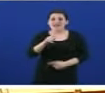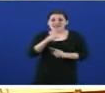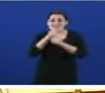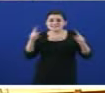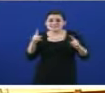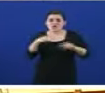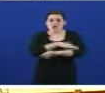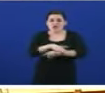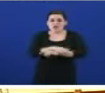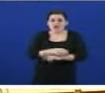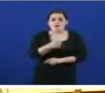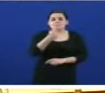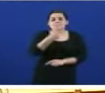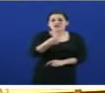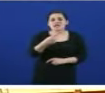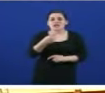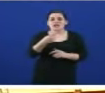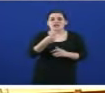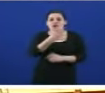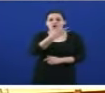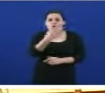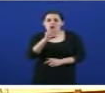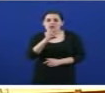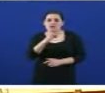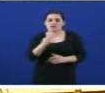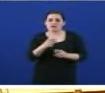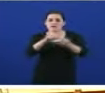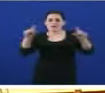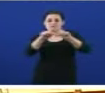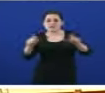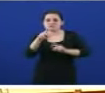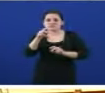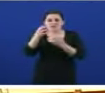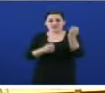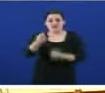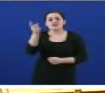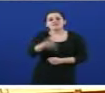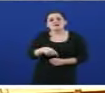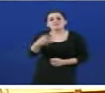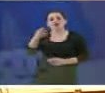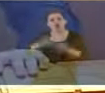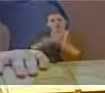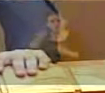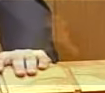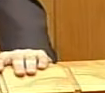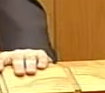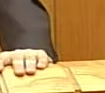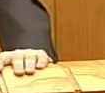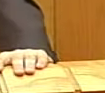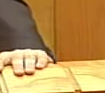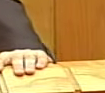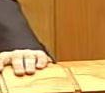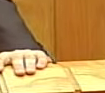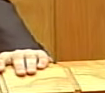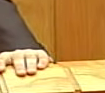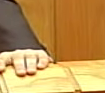.040 explotacións. E no sector forestal claramente afectado pola crise da construcción as cousas tampouco van millor porque